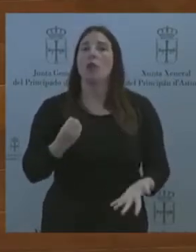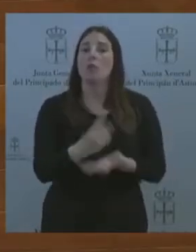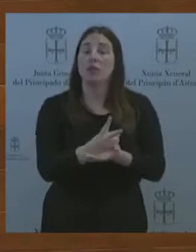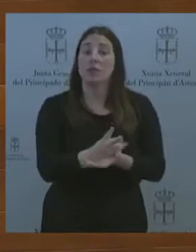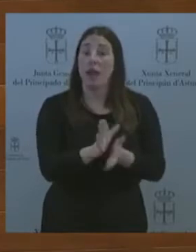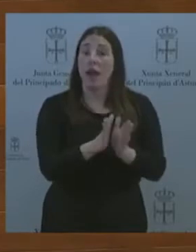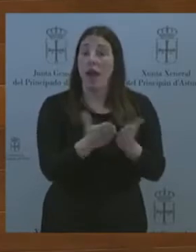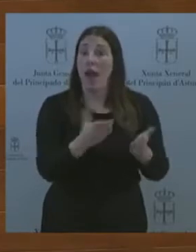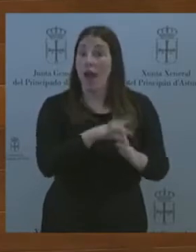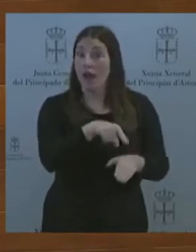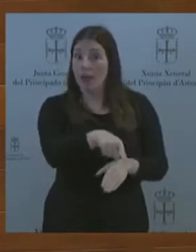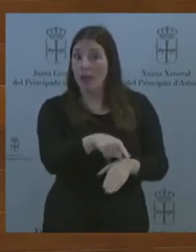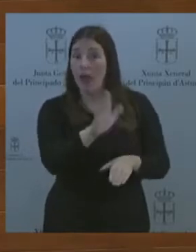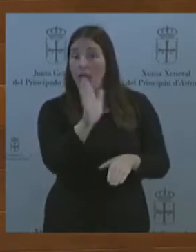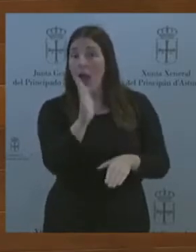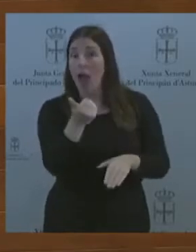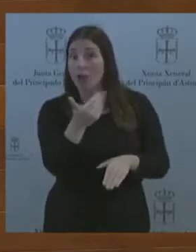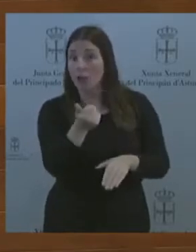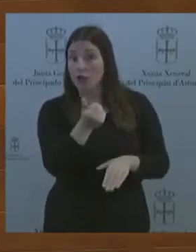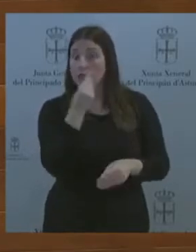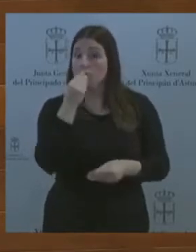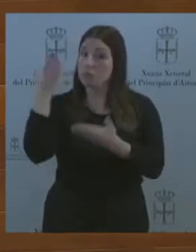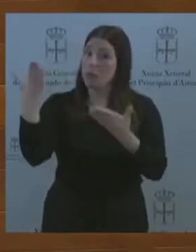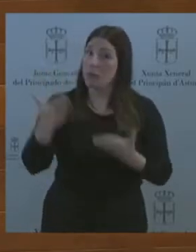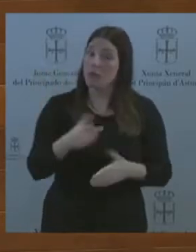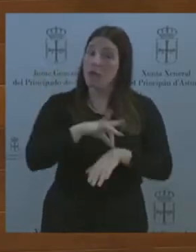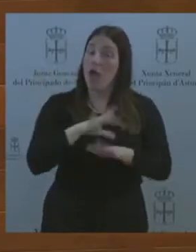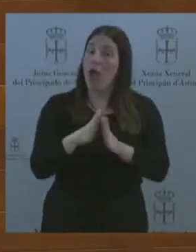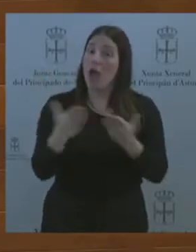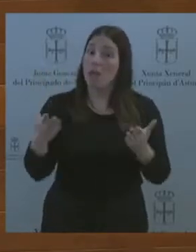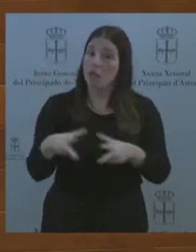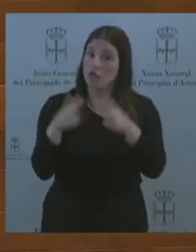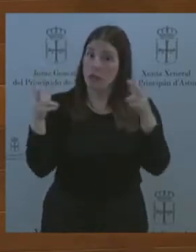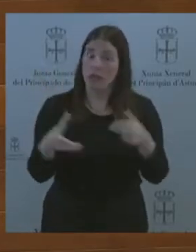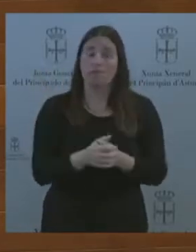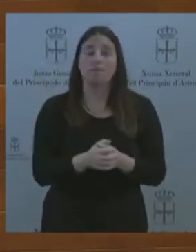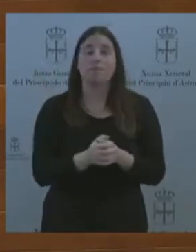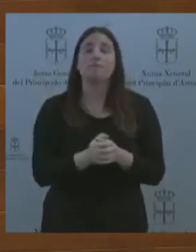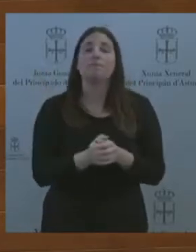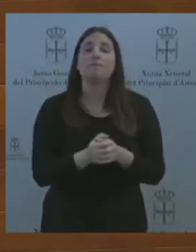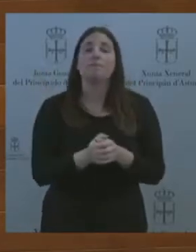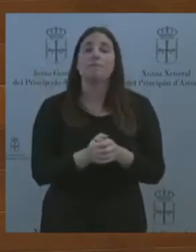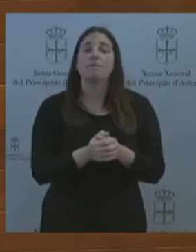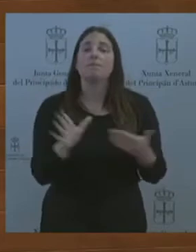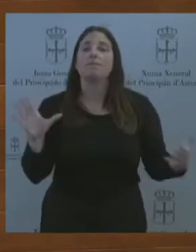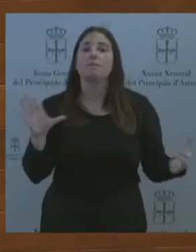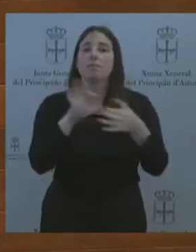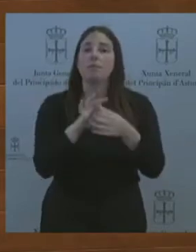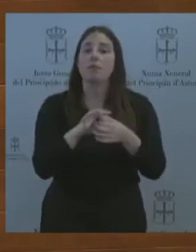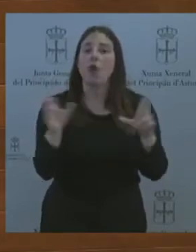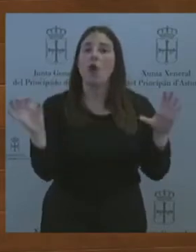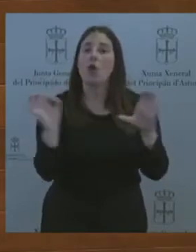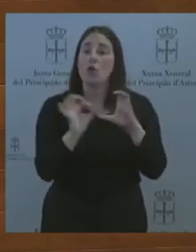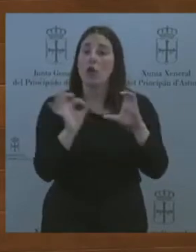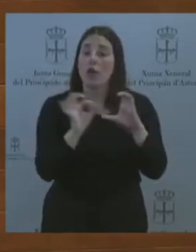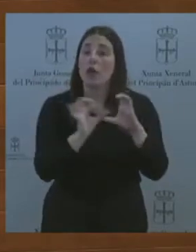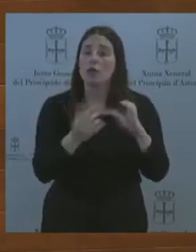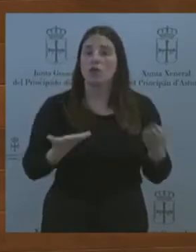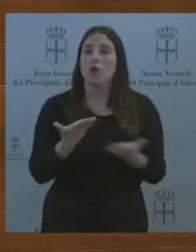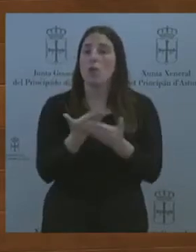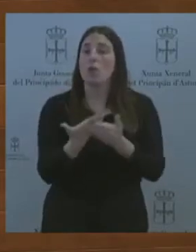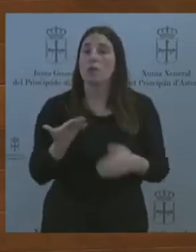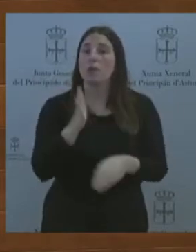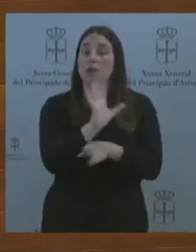a la Agenda España. En relación a Ciudadanos, en lo que respecta a las propuestas presentadas por el Grupo Parlamentario Ciudadanos,